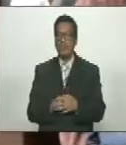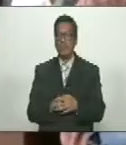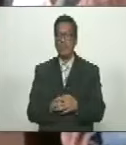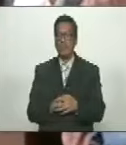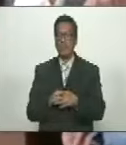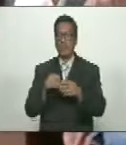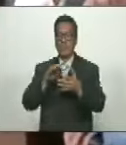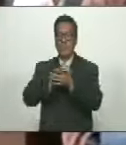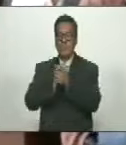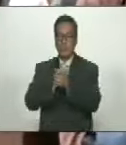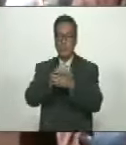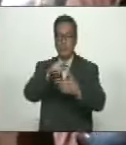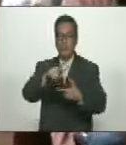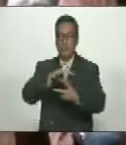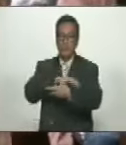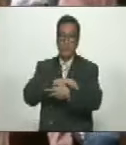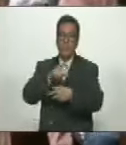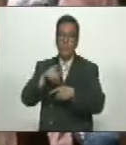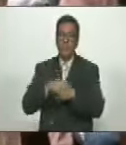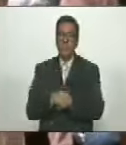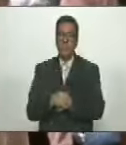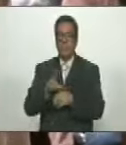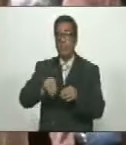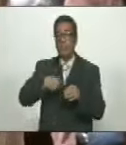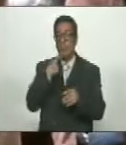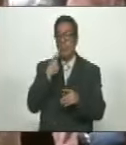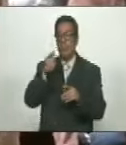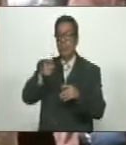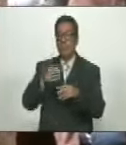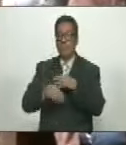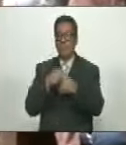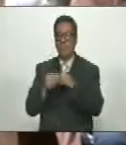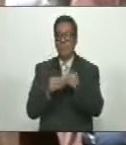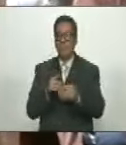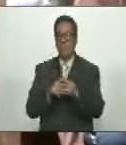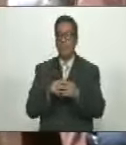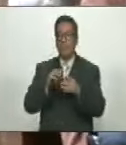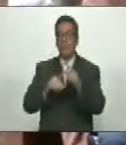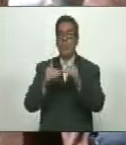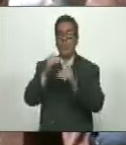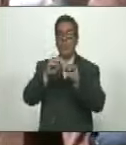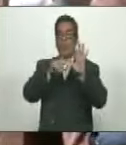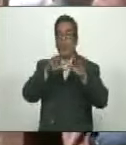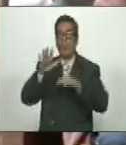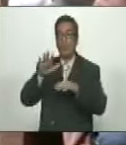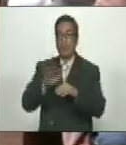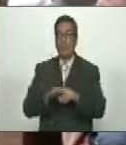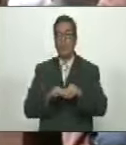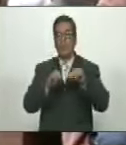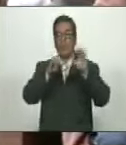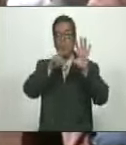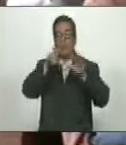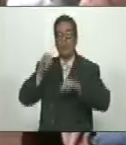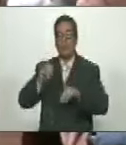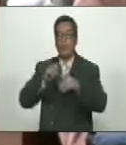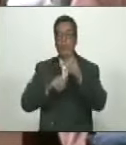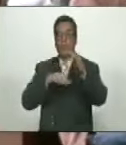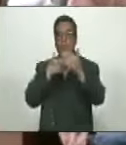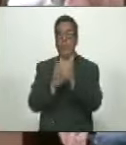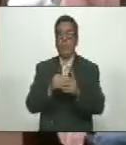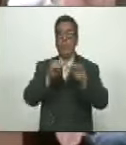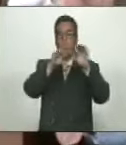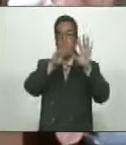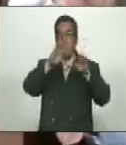sociedad podemos llegar al 65 al 70 al 80